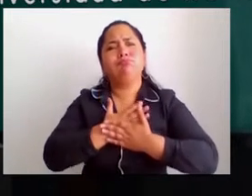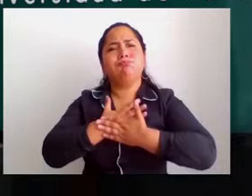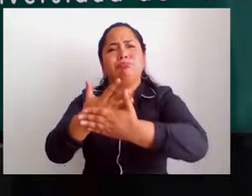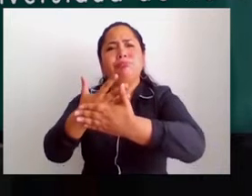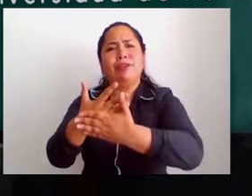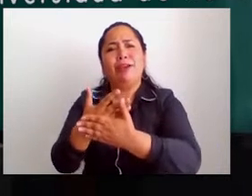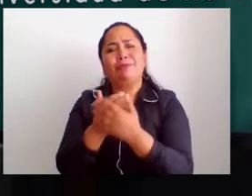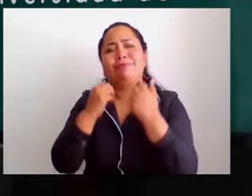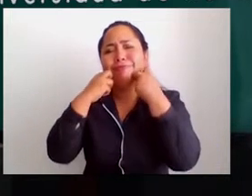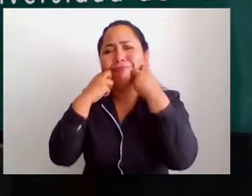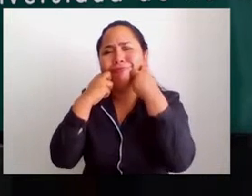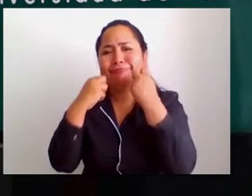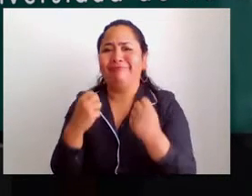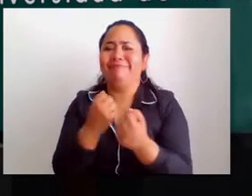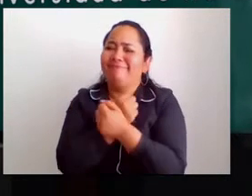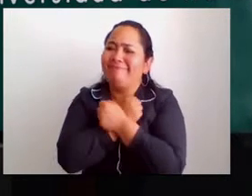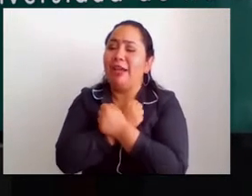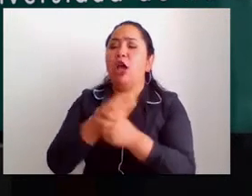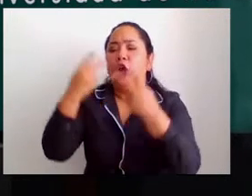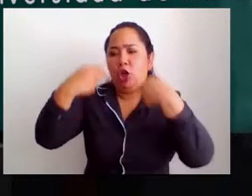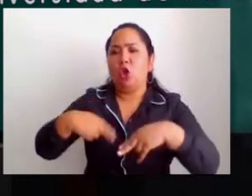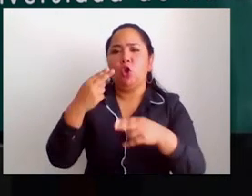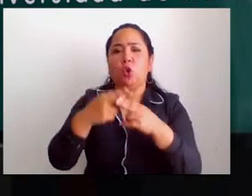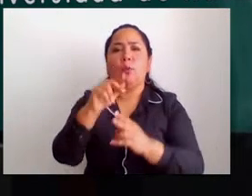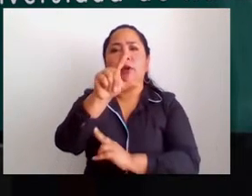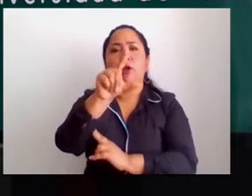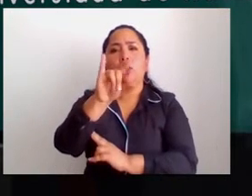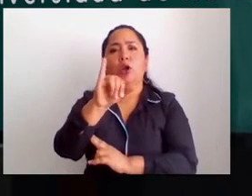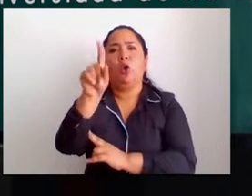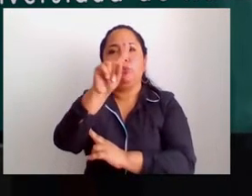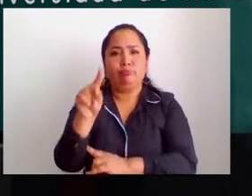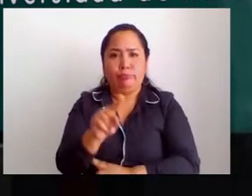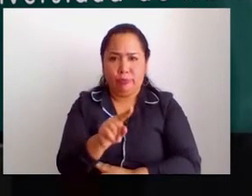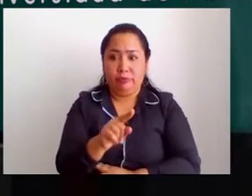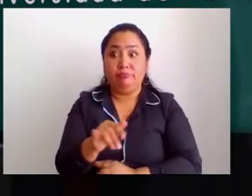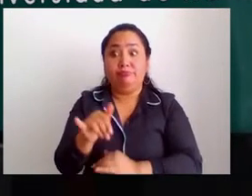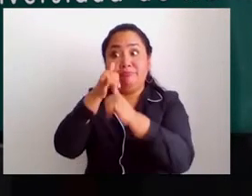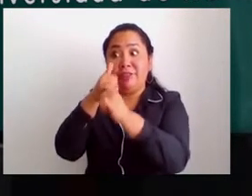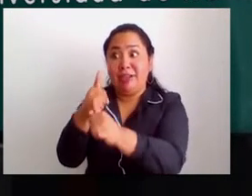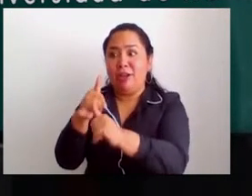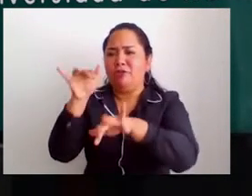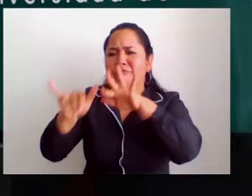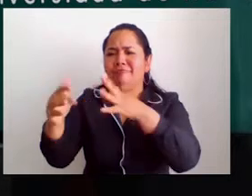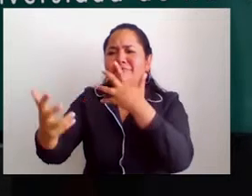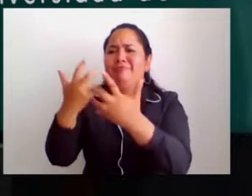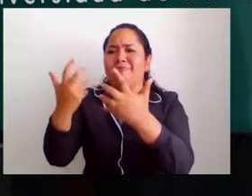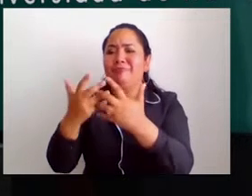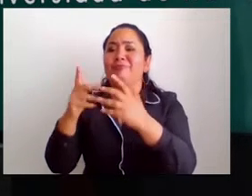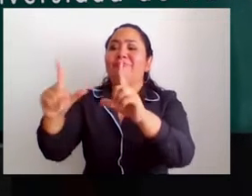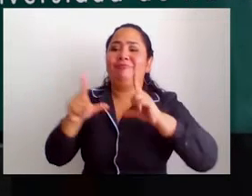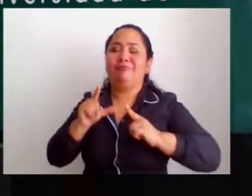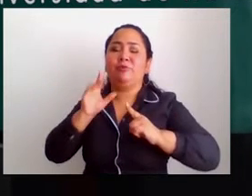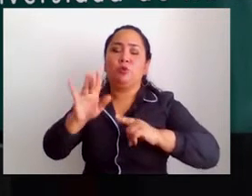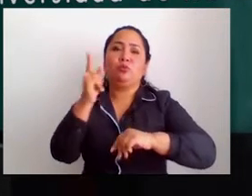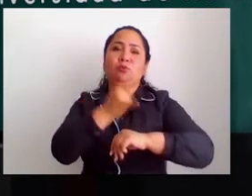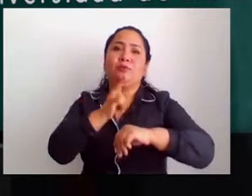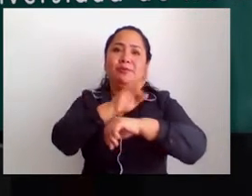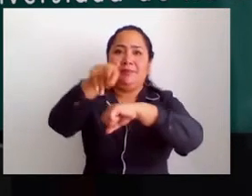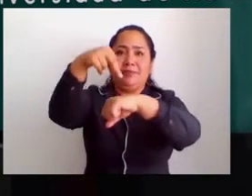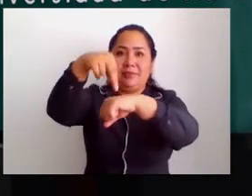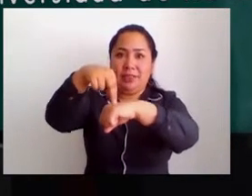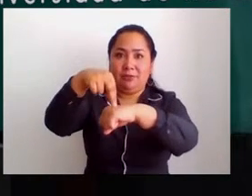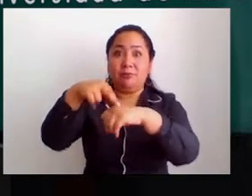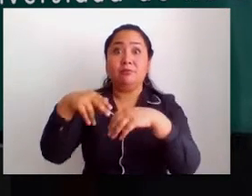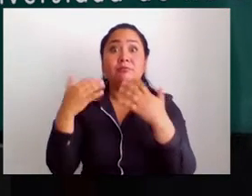Reciban un cordial y fraternal saludo. Mi nombre es Luis Obey Mar Estrada, ingeniero de sistemas egresado de la Universidad de